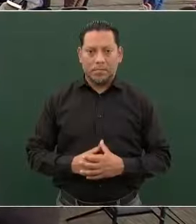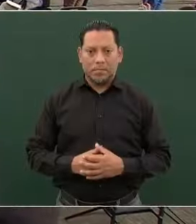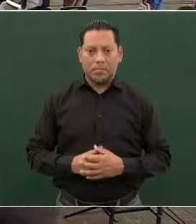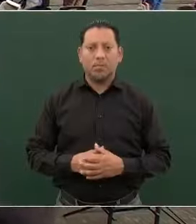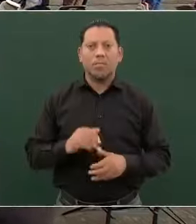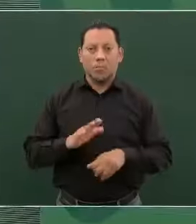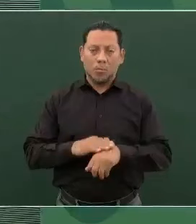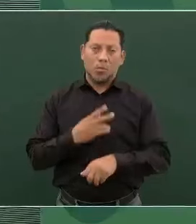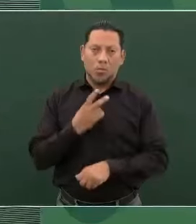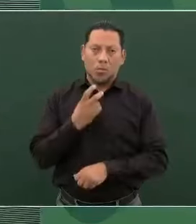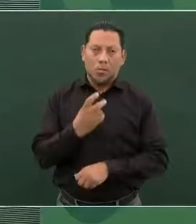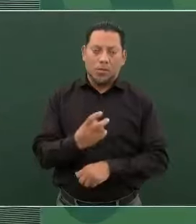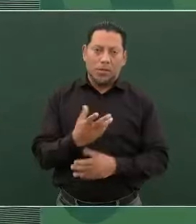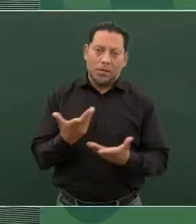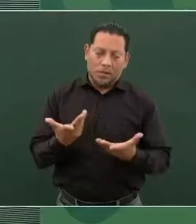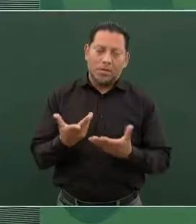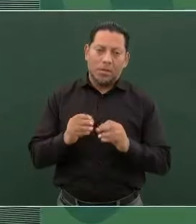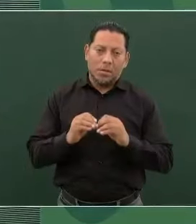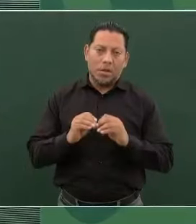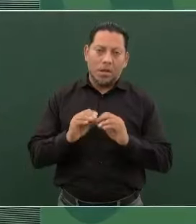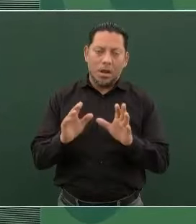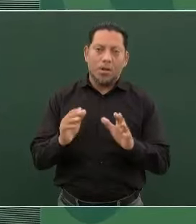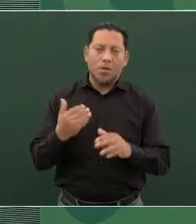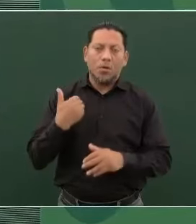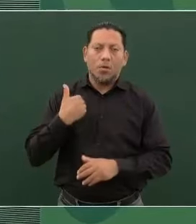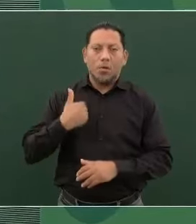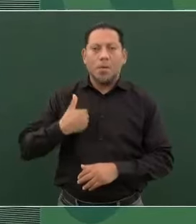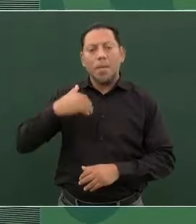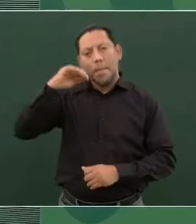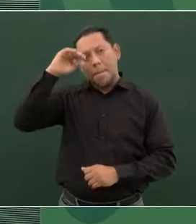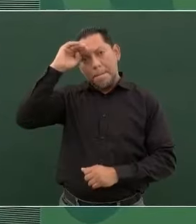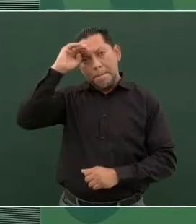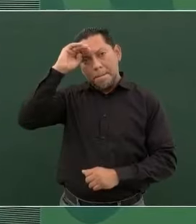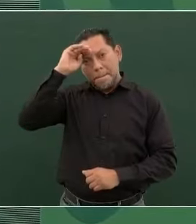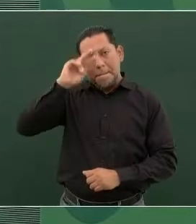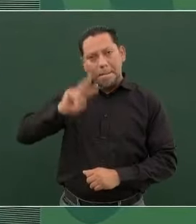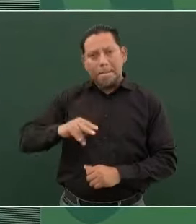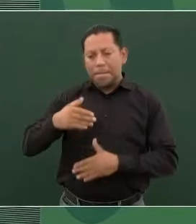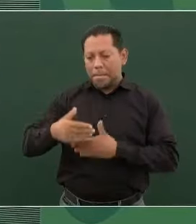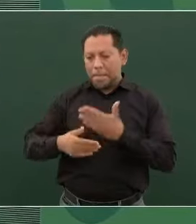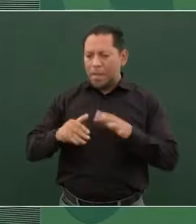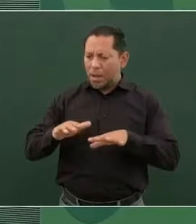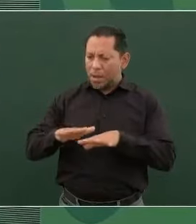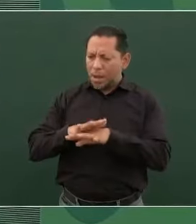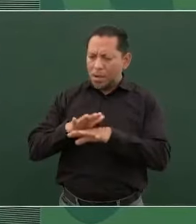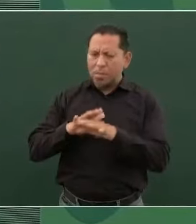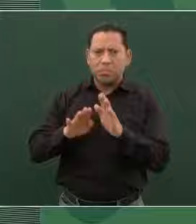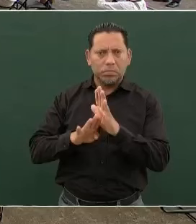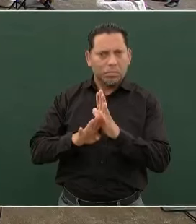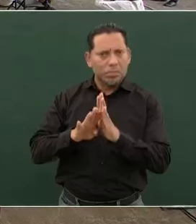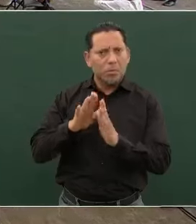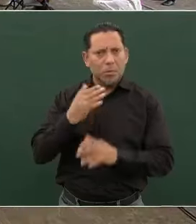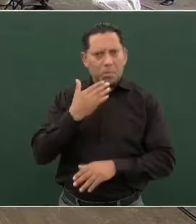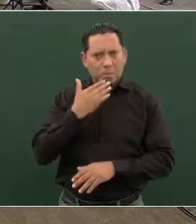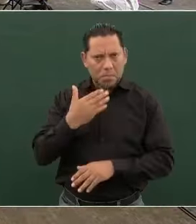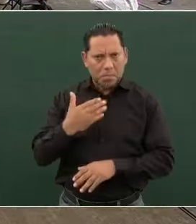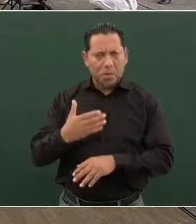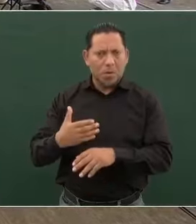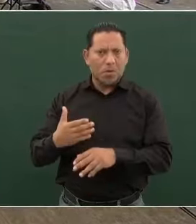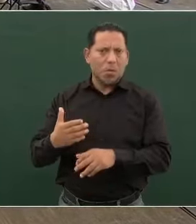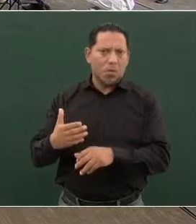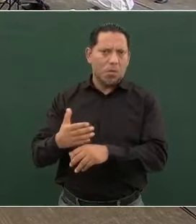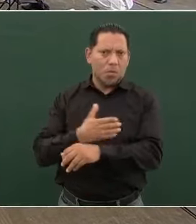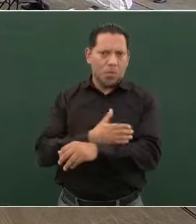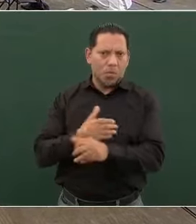Por eso considero que vamos a avanzar bastante con el presidente Jarejo.